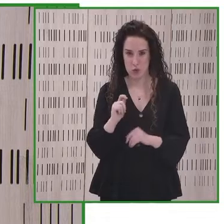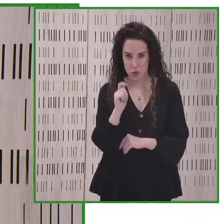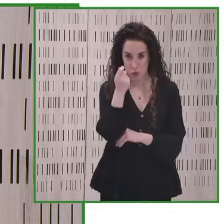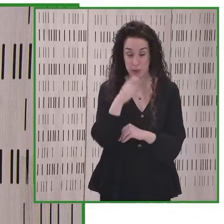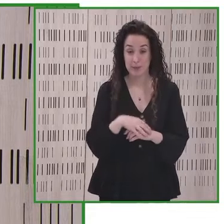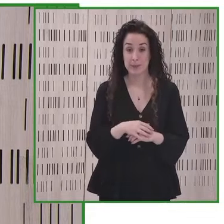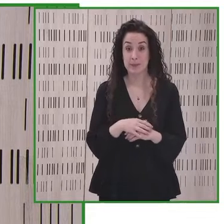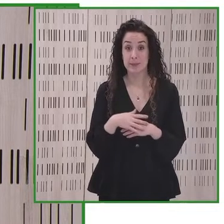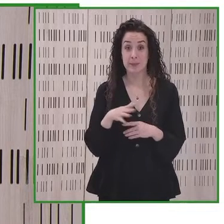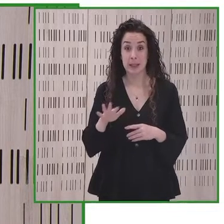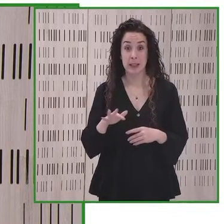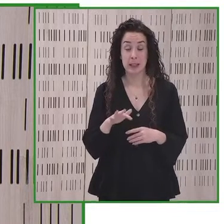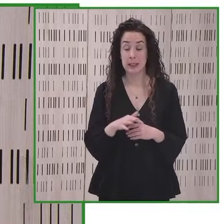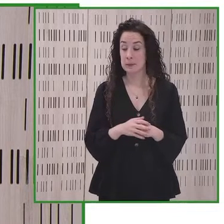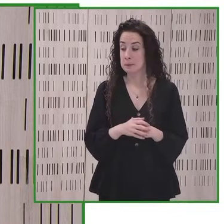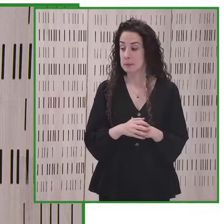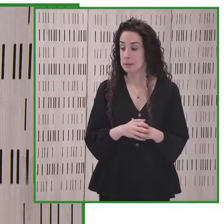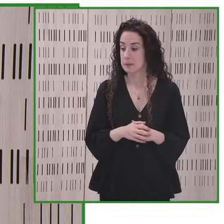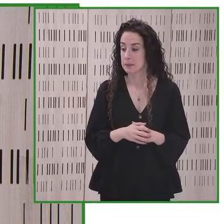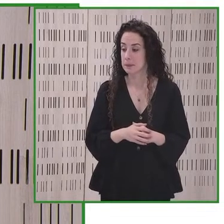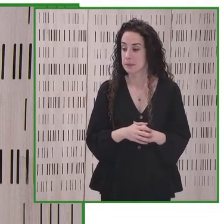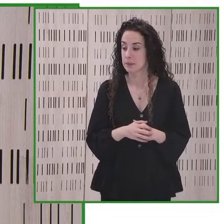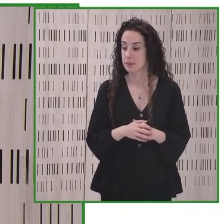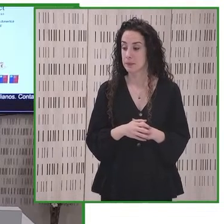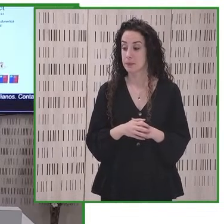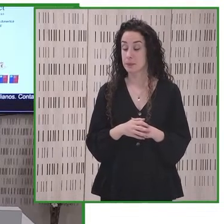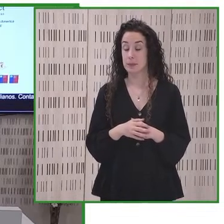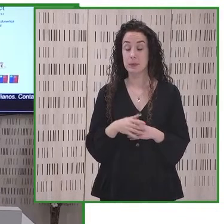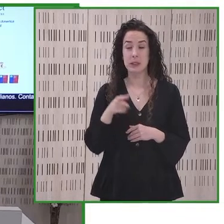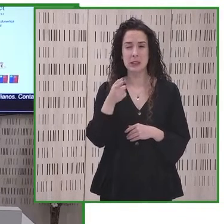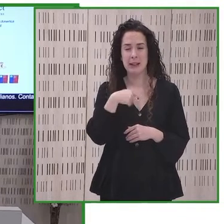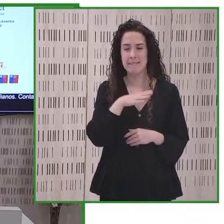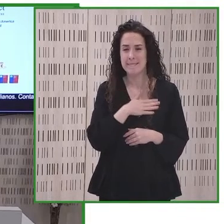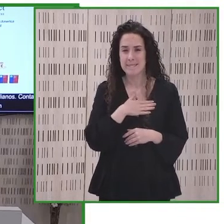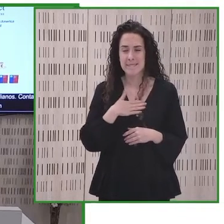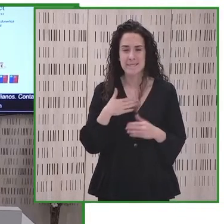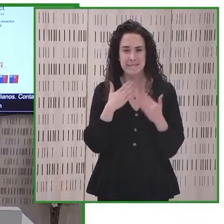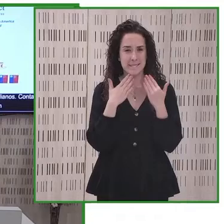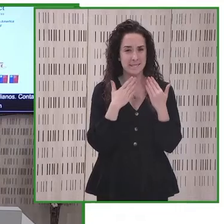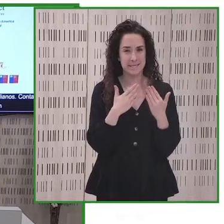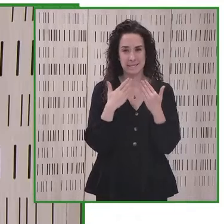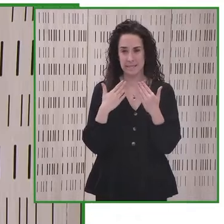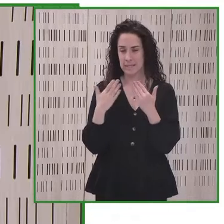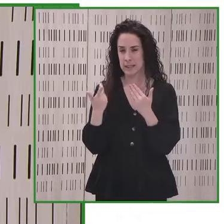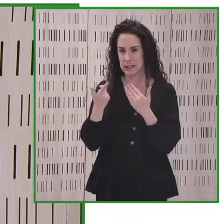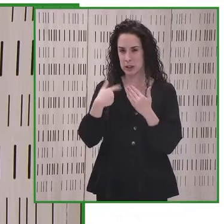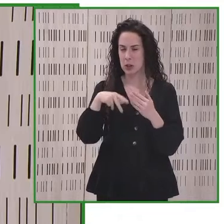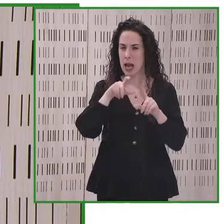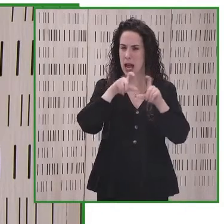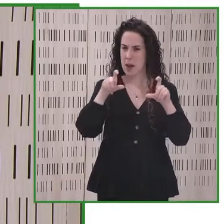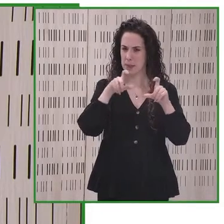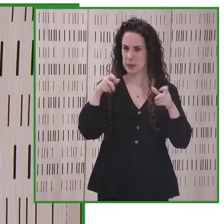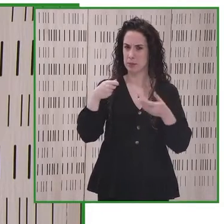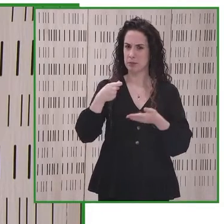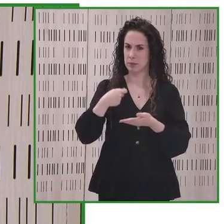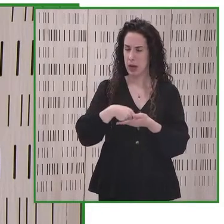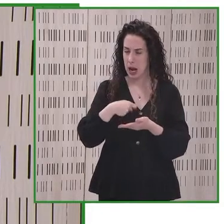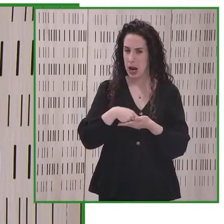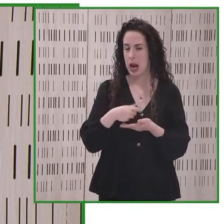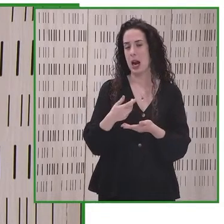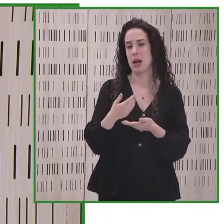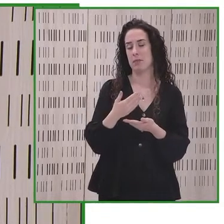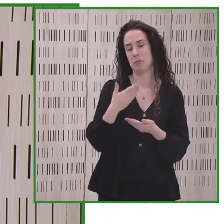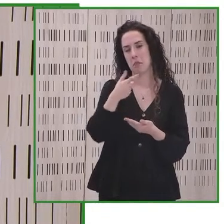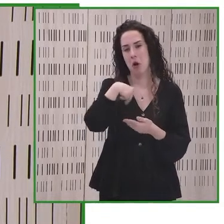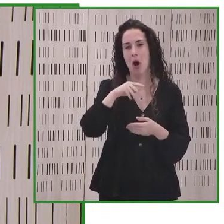fundador de la asociación Tiflo Nexus de Argentina Bueno, quisiéramos agradecer a nuestros patrocinadores por su generosidad